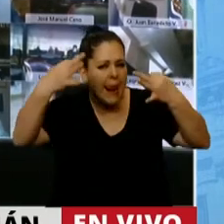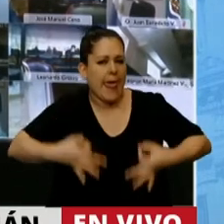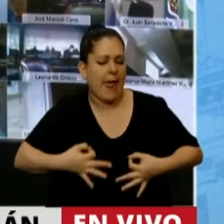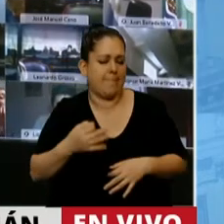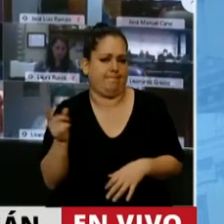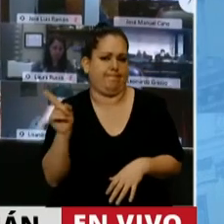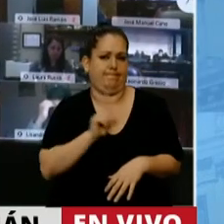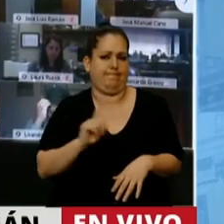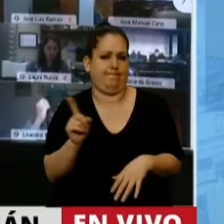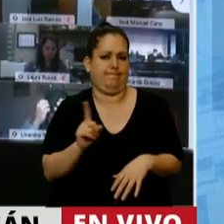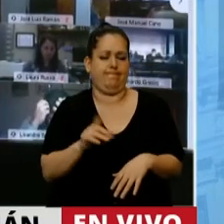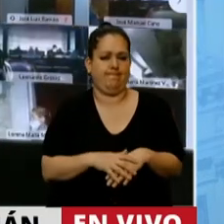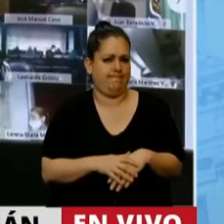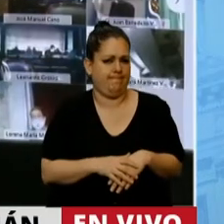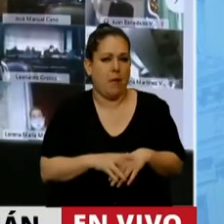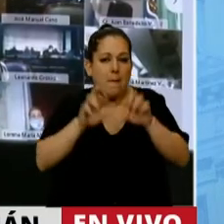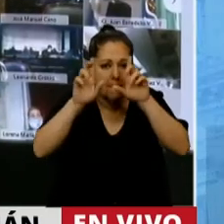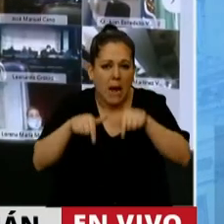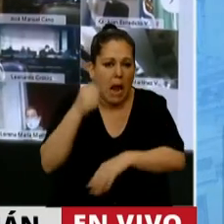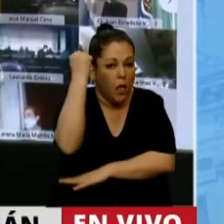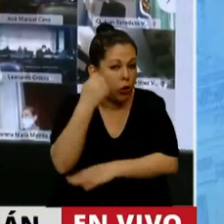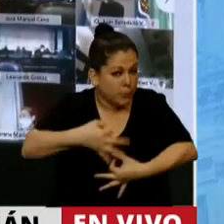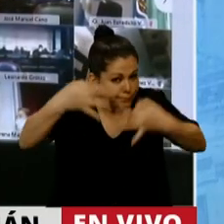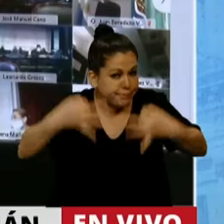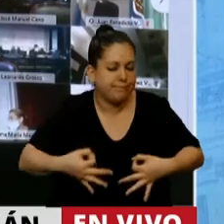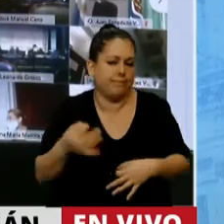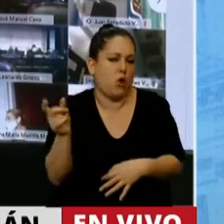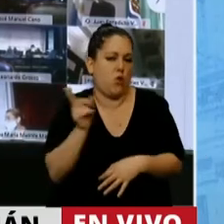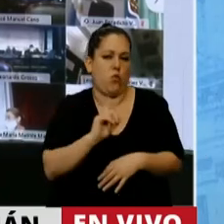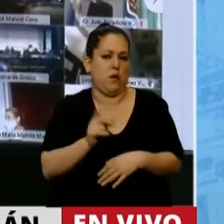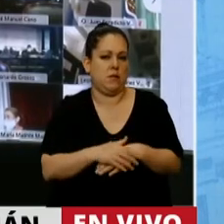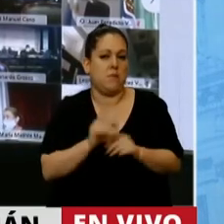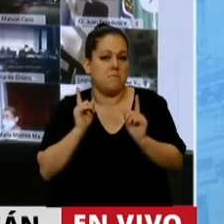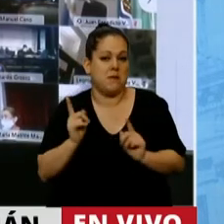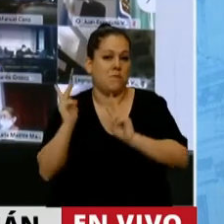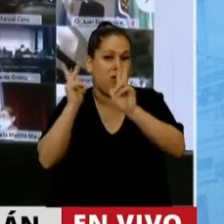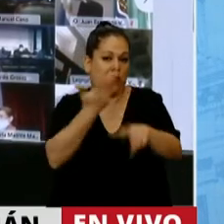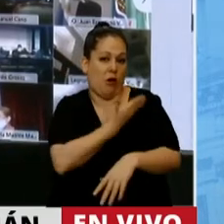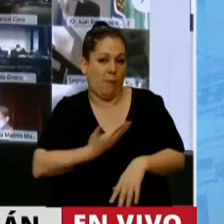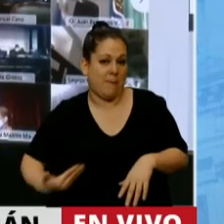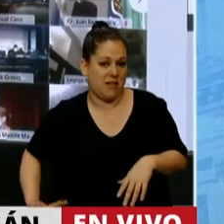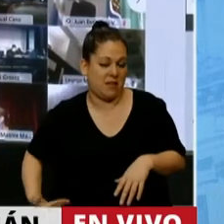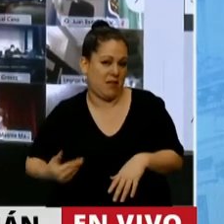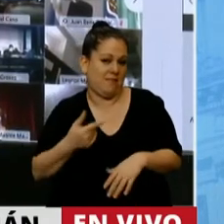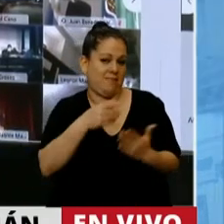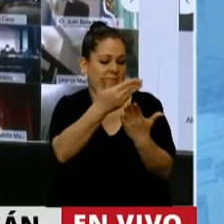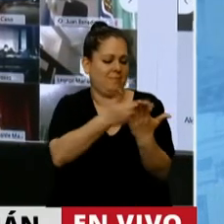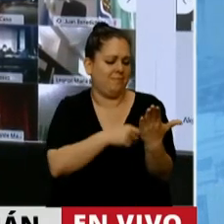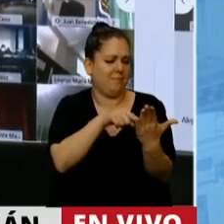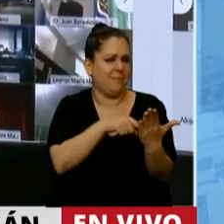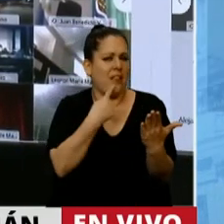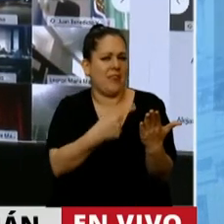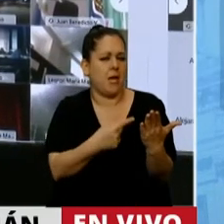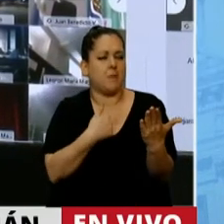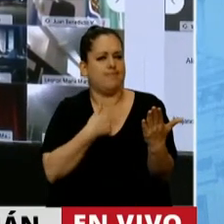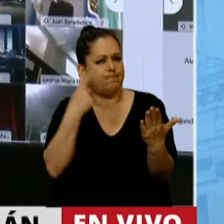no se encuadra dentro de un programa económico. Bueno, esto también ya lo dijo el presidente, el presidente a él no le gusta y no cree en los